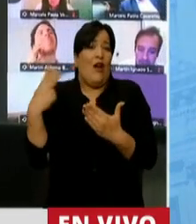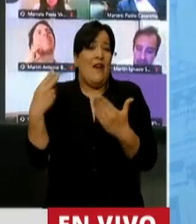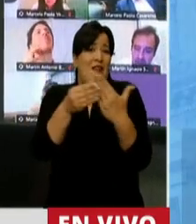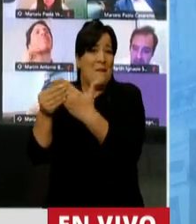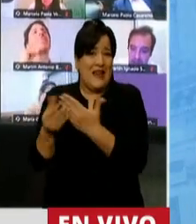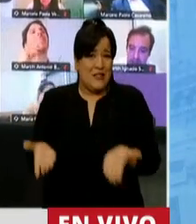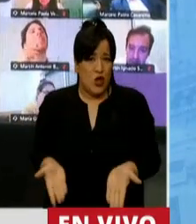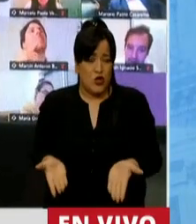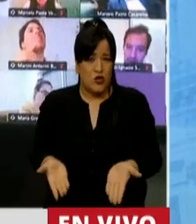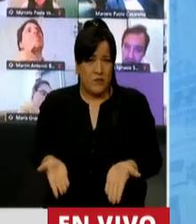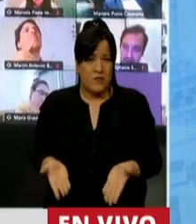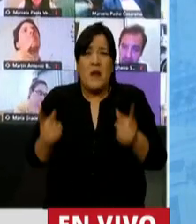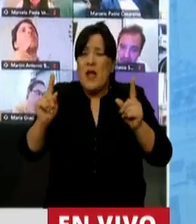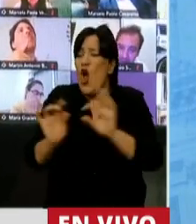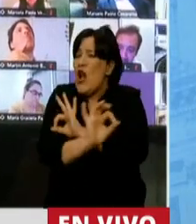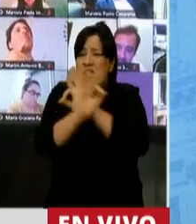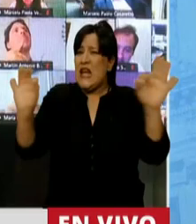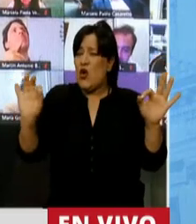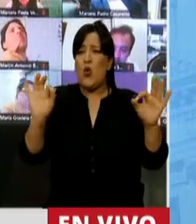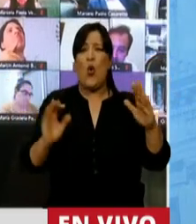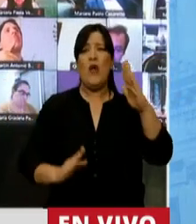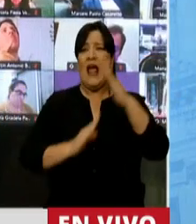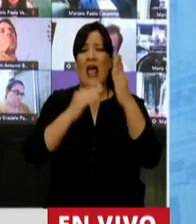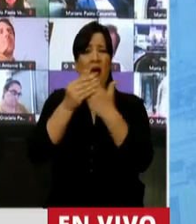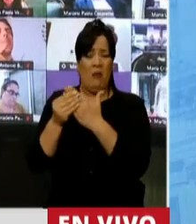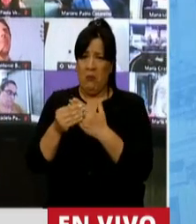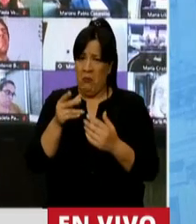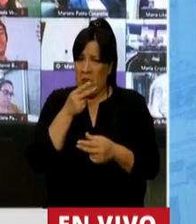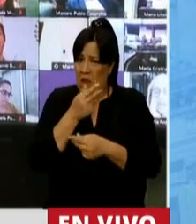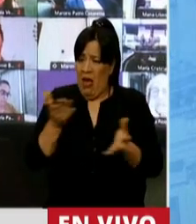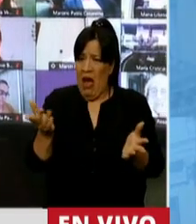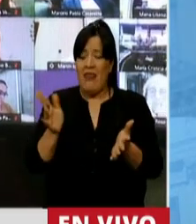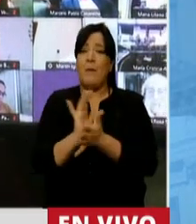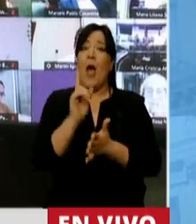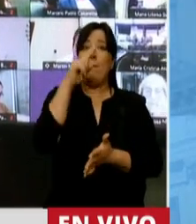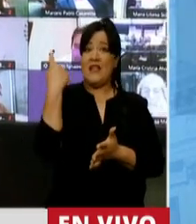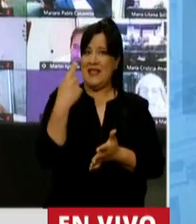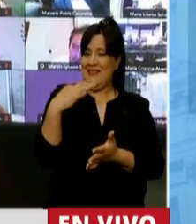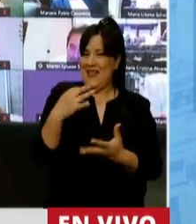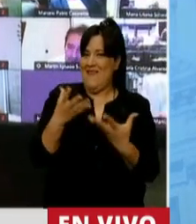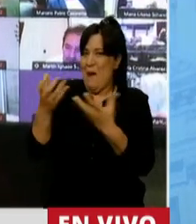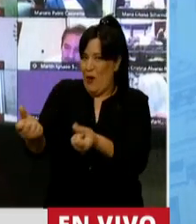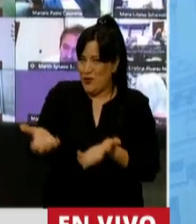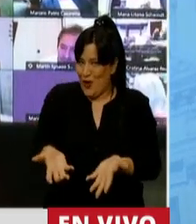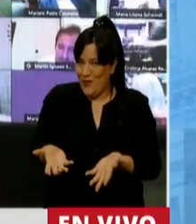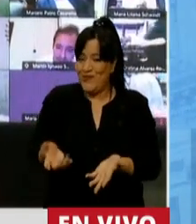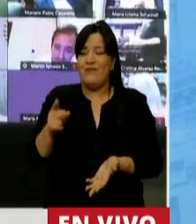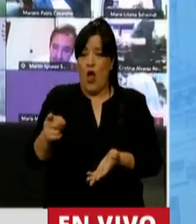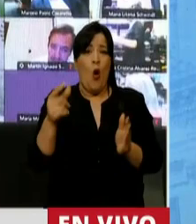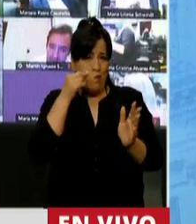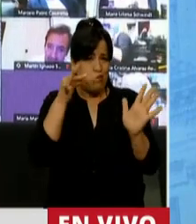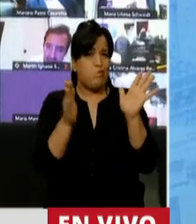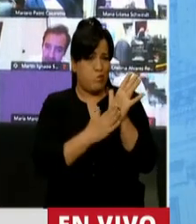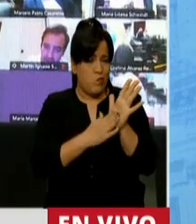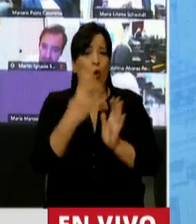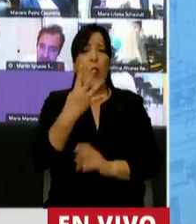Y como ningún jefe de gabinete dice ni hace nada que no avale su presidente, a las pruebas me remito, el